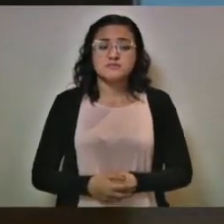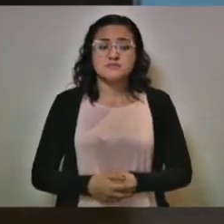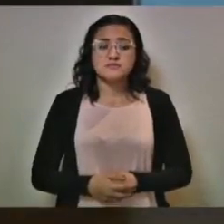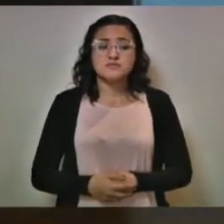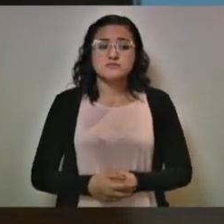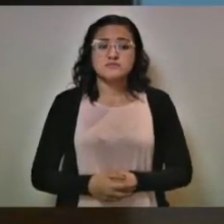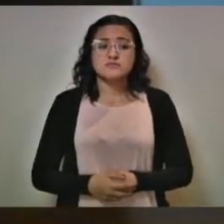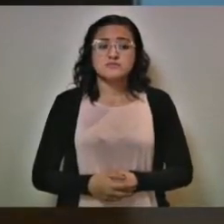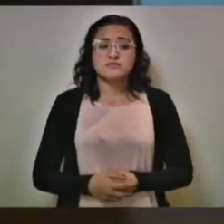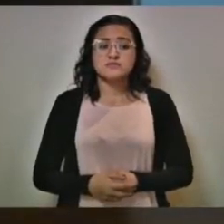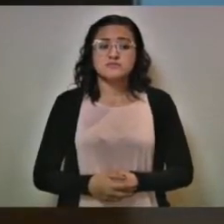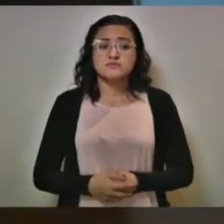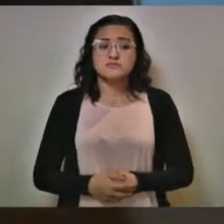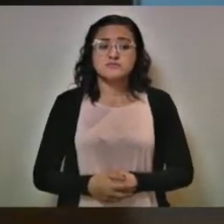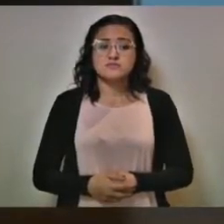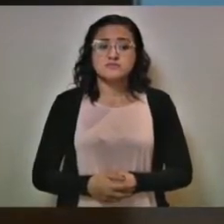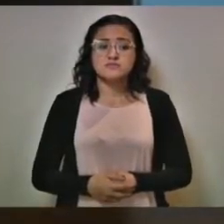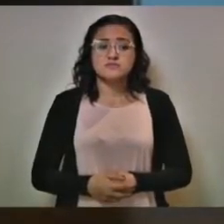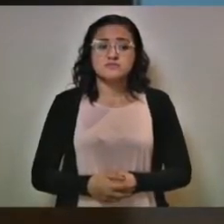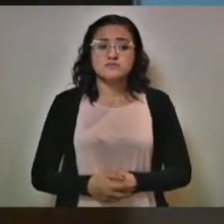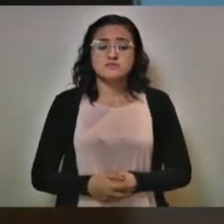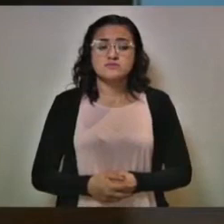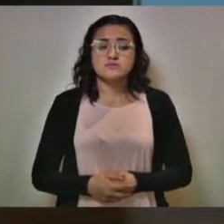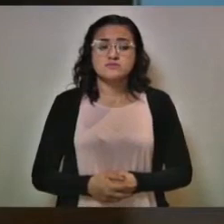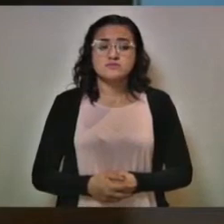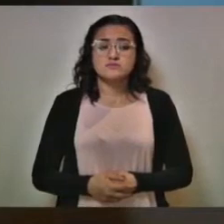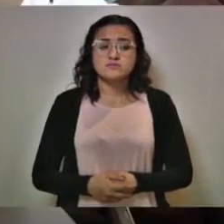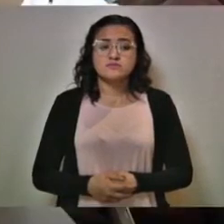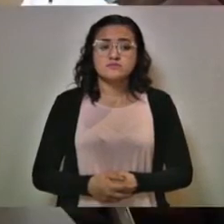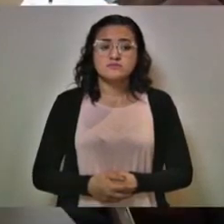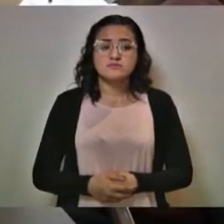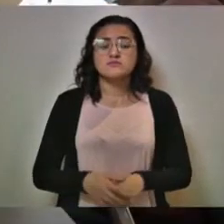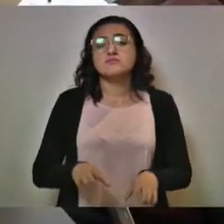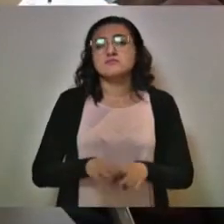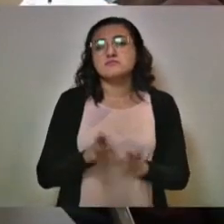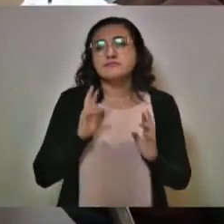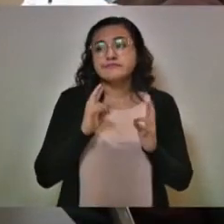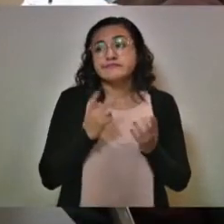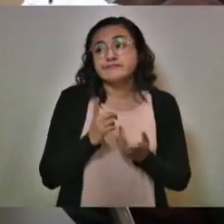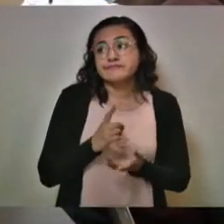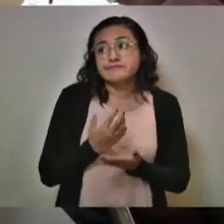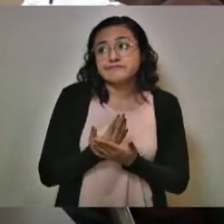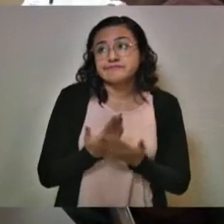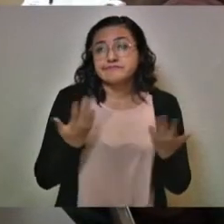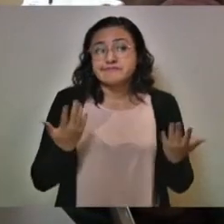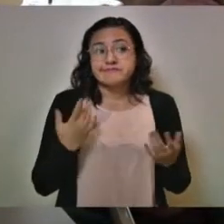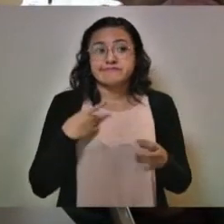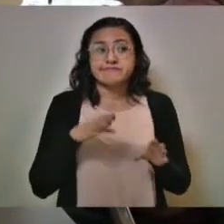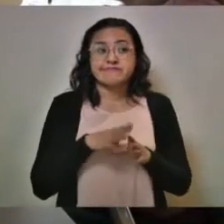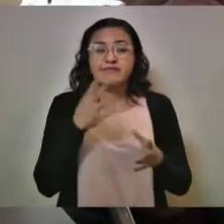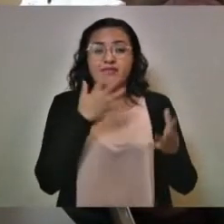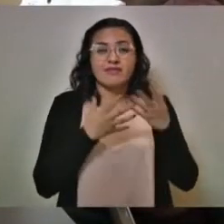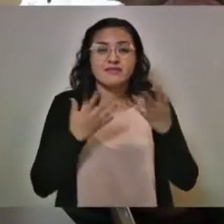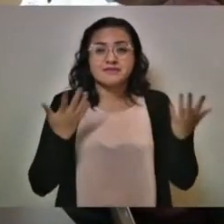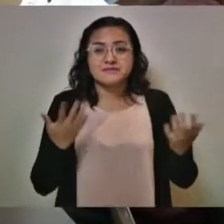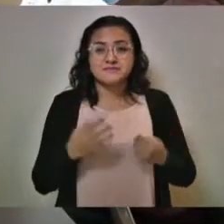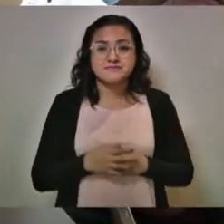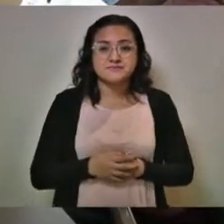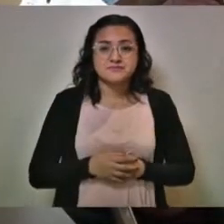Bueno, no nos dijo de ayer como si nos hubiéramos reunido el domingo, pero en fin. A ver, doctor